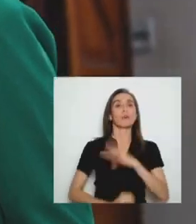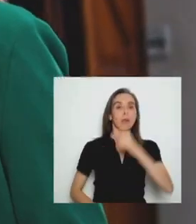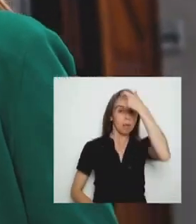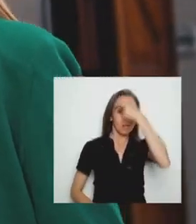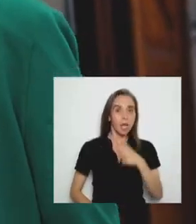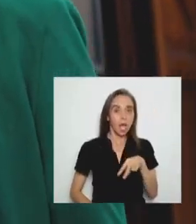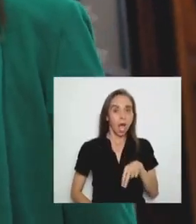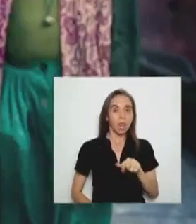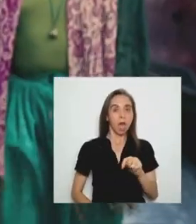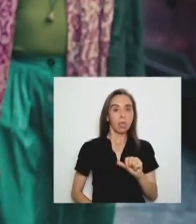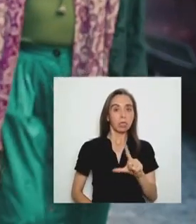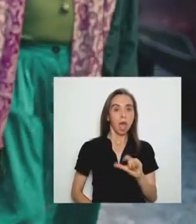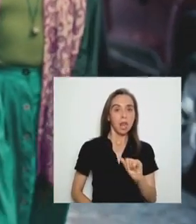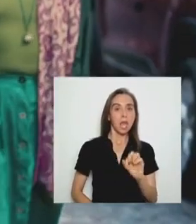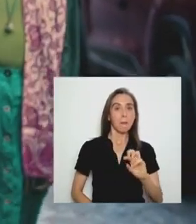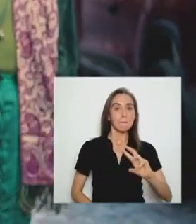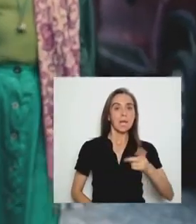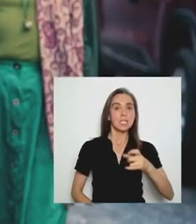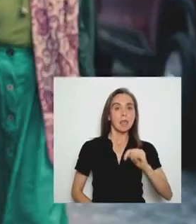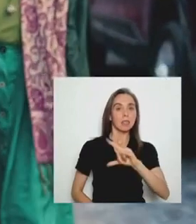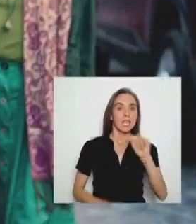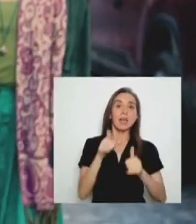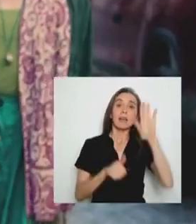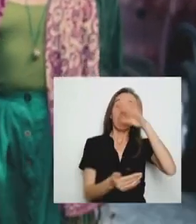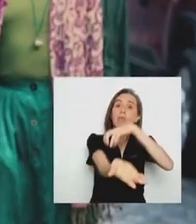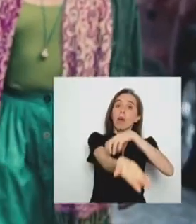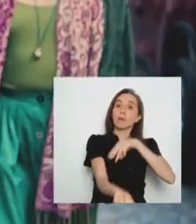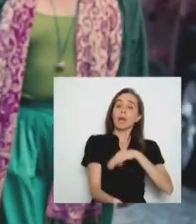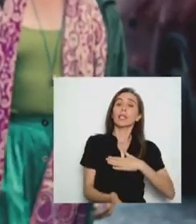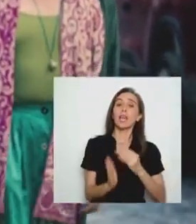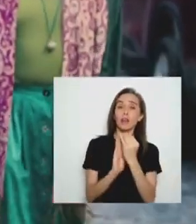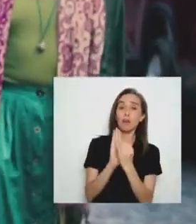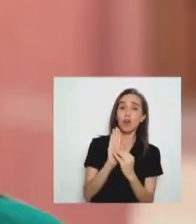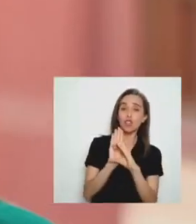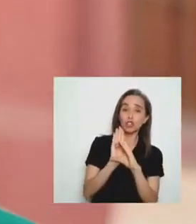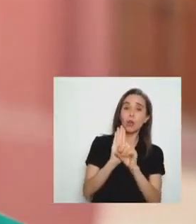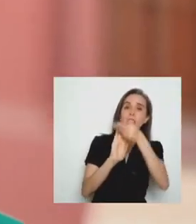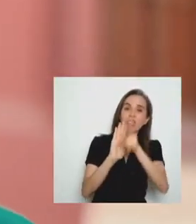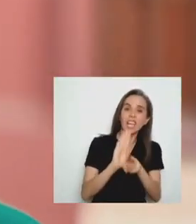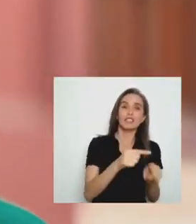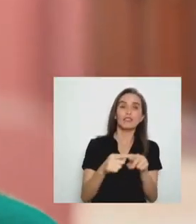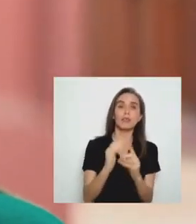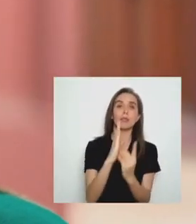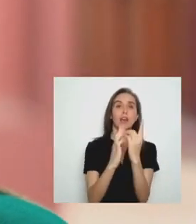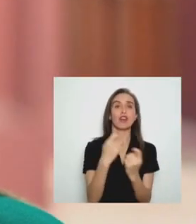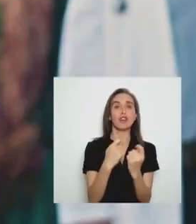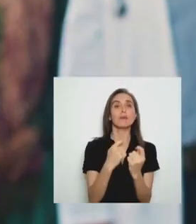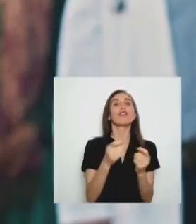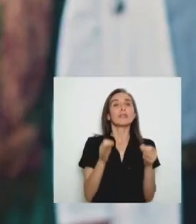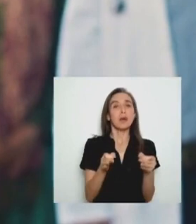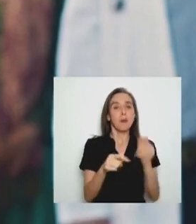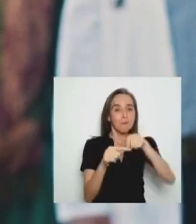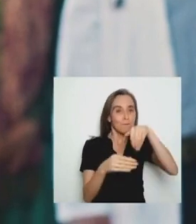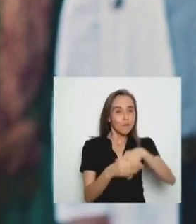Soy Natalia Pierdiantili Candidata por la región metropolitana Y quiero una constitución Con derechos sociales Crecimiento económico Y seguridad